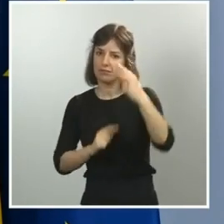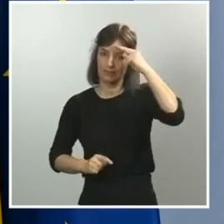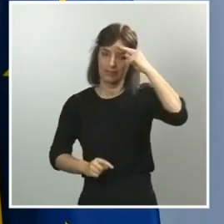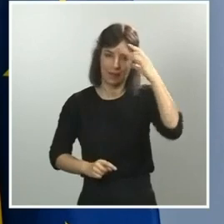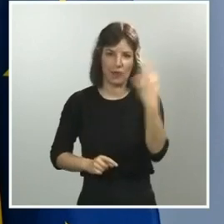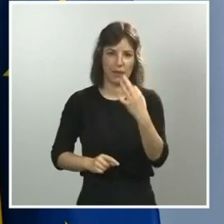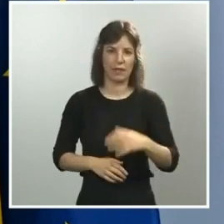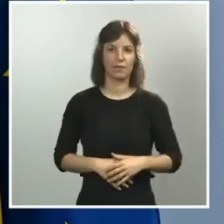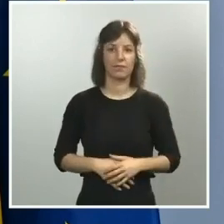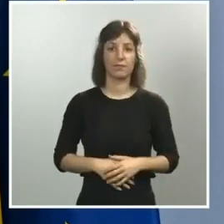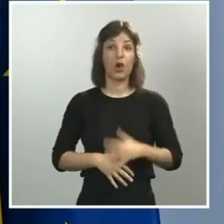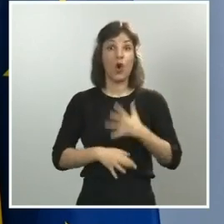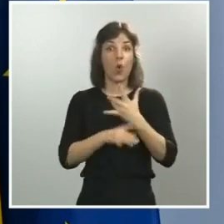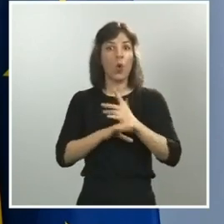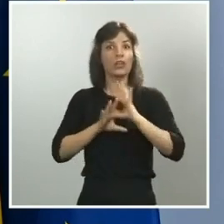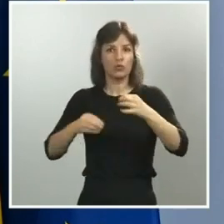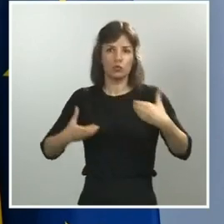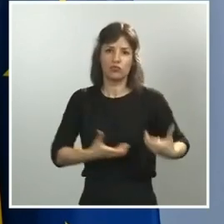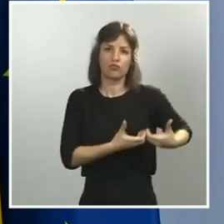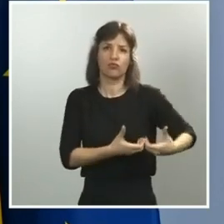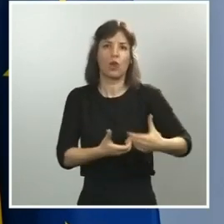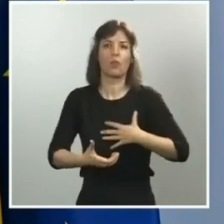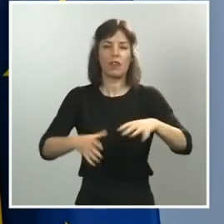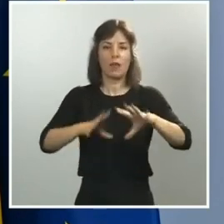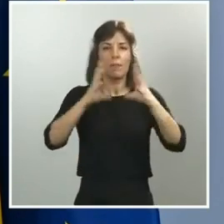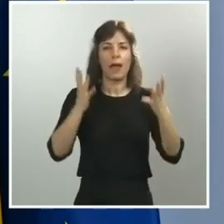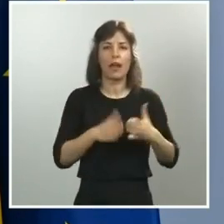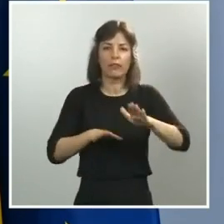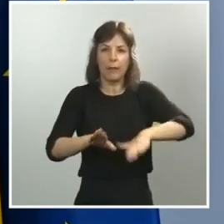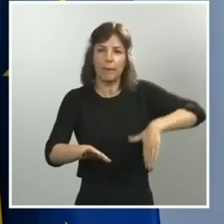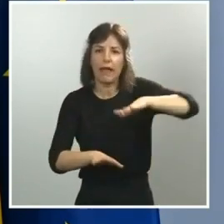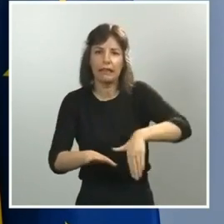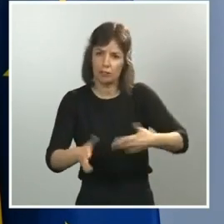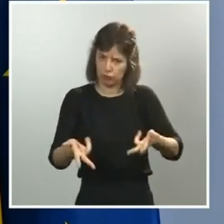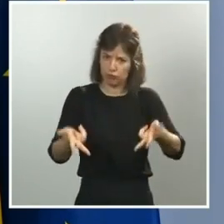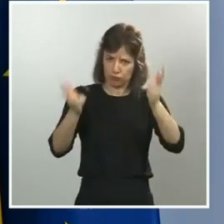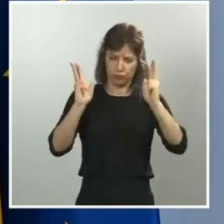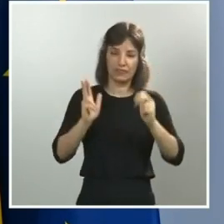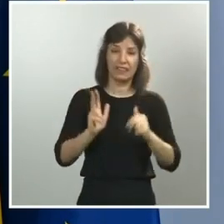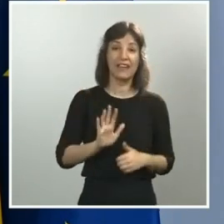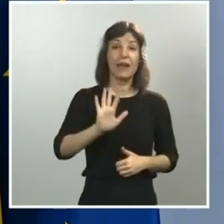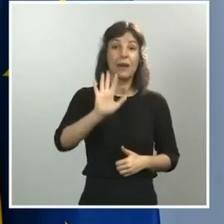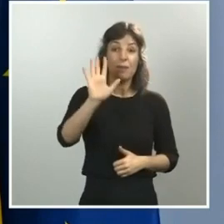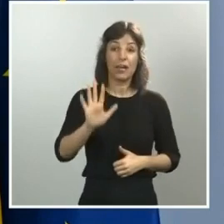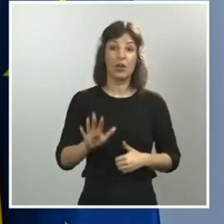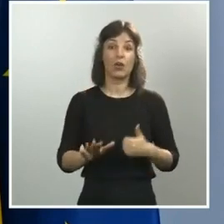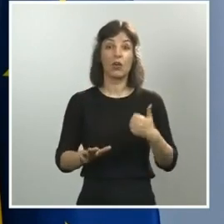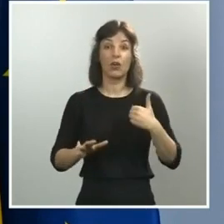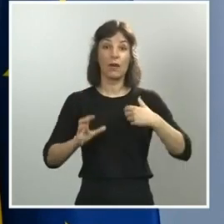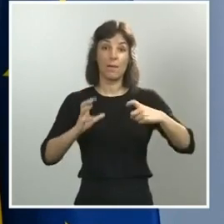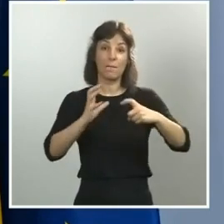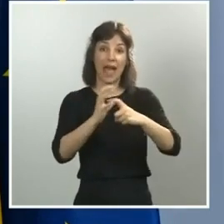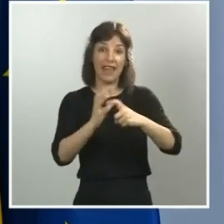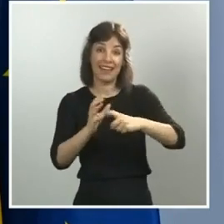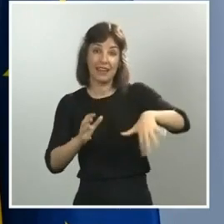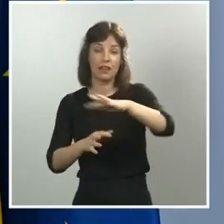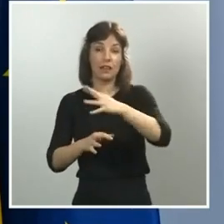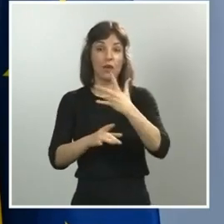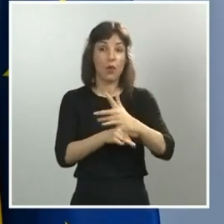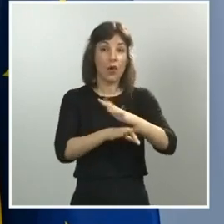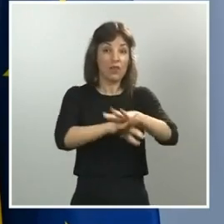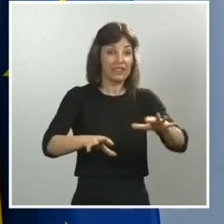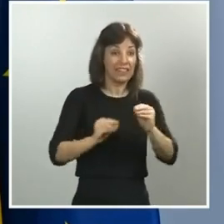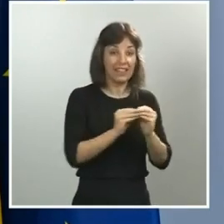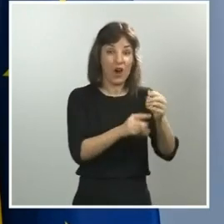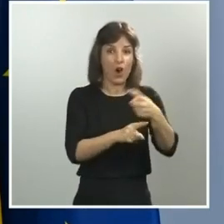propios juguetes, con una pelota, con un patinete, pero no podrán hacer uso de parques ni de juegos infantiles comunes para